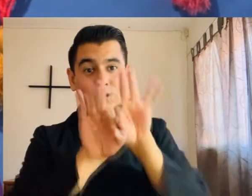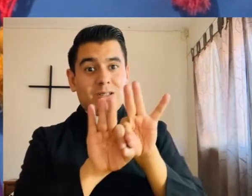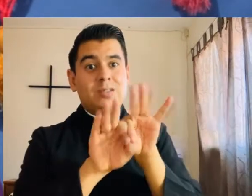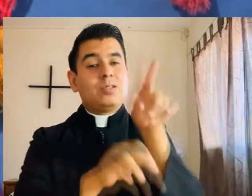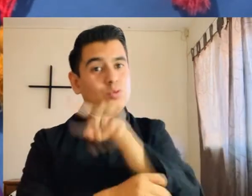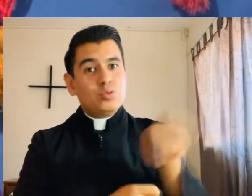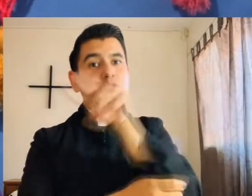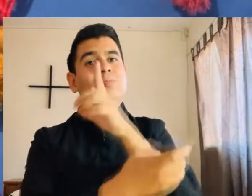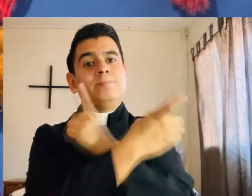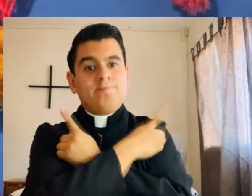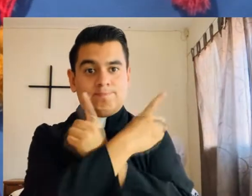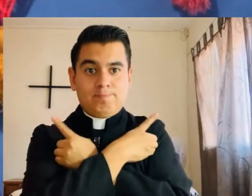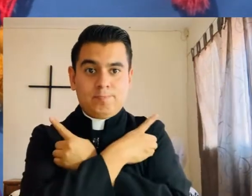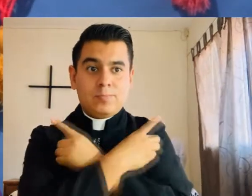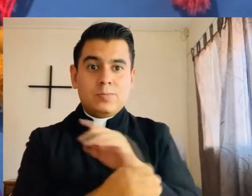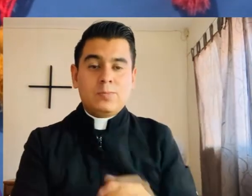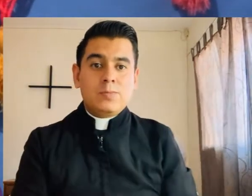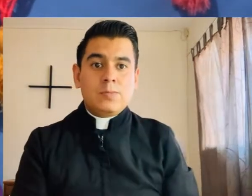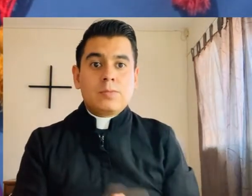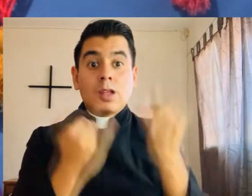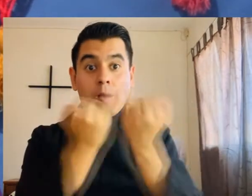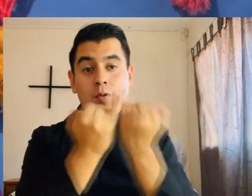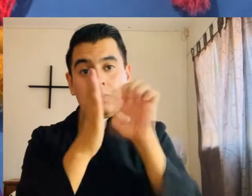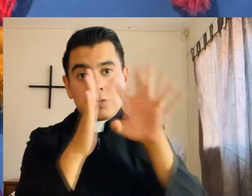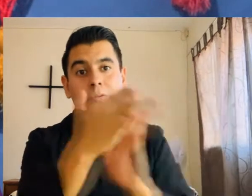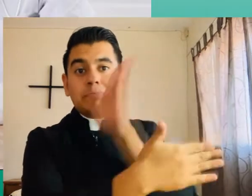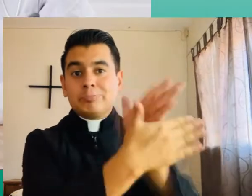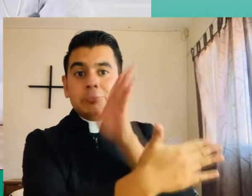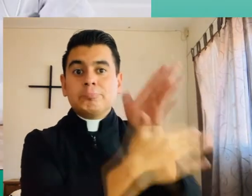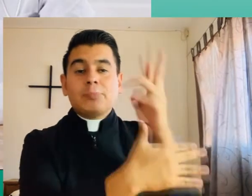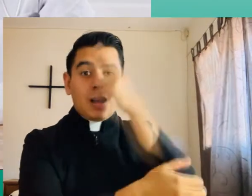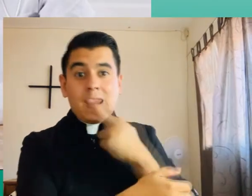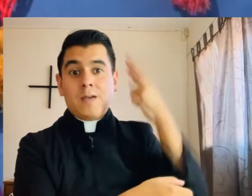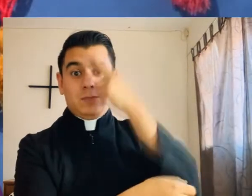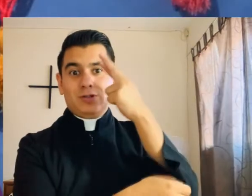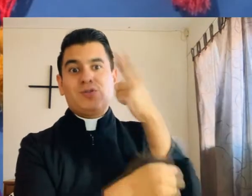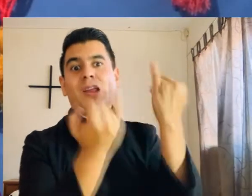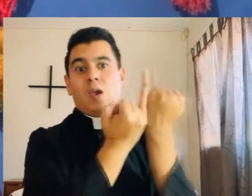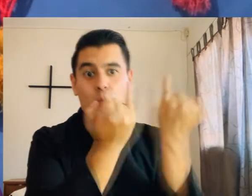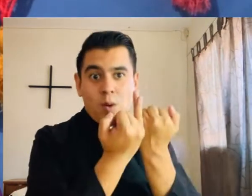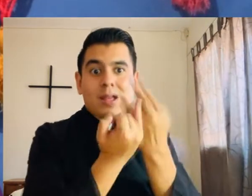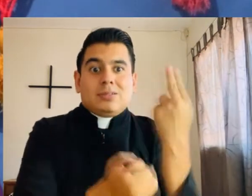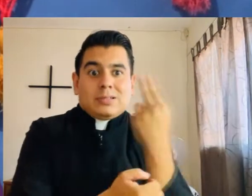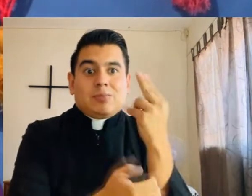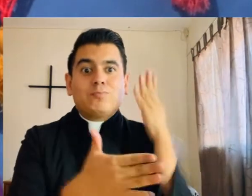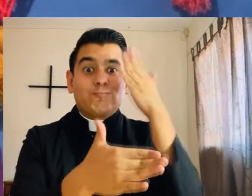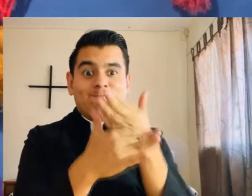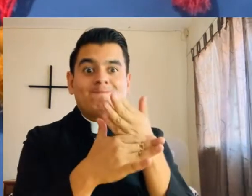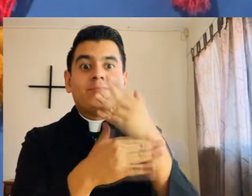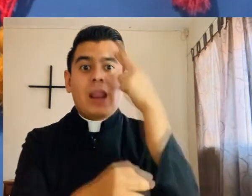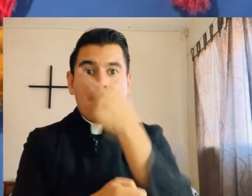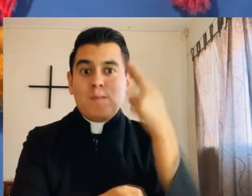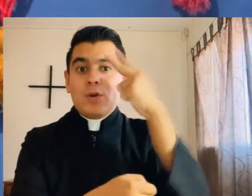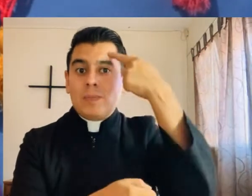es una cuestión de dignidad humana. Al igual que las revisiones médicas, asistir a terapia para cuidar